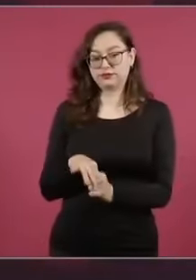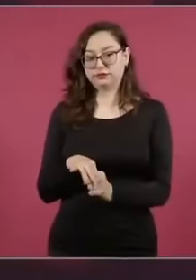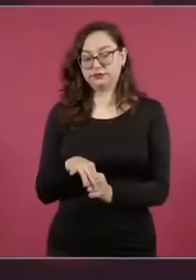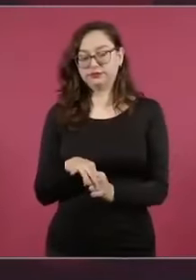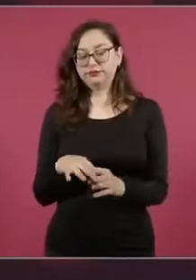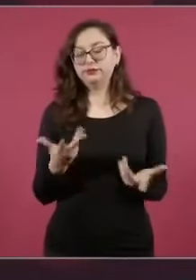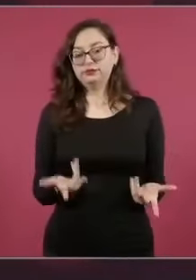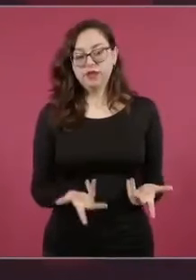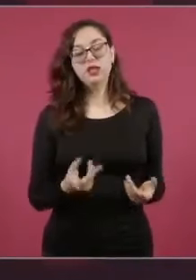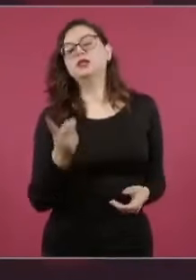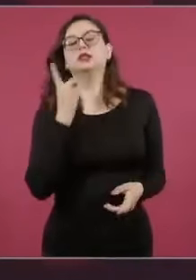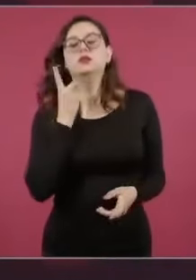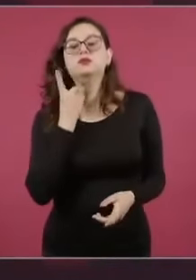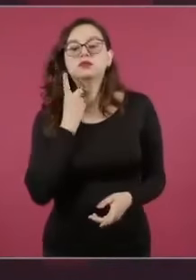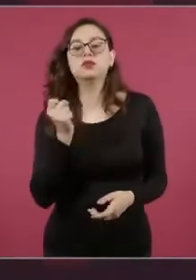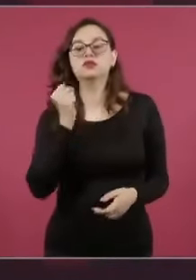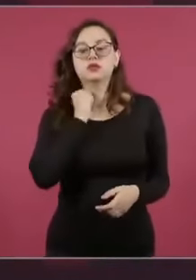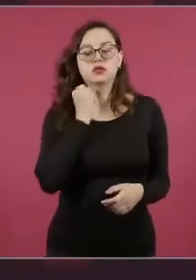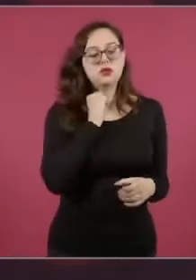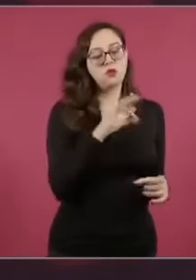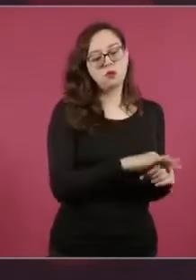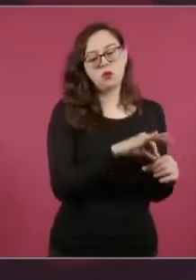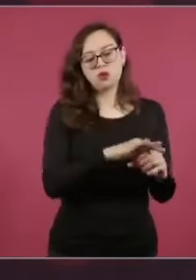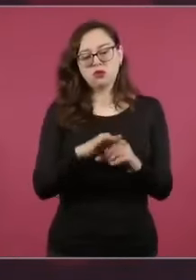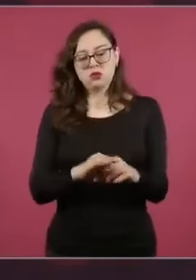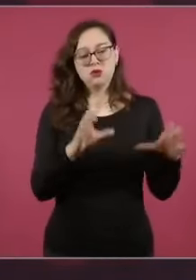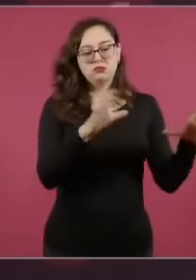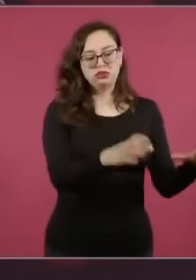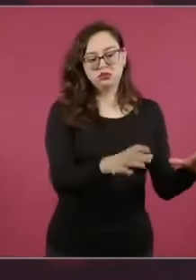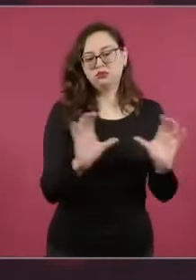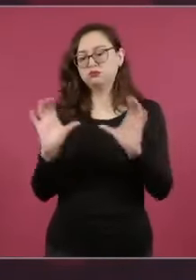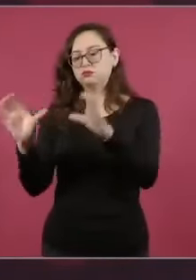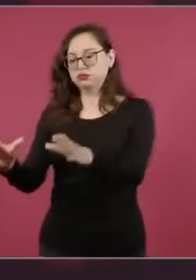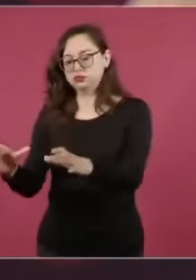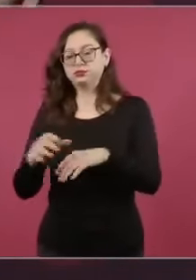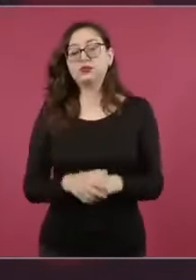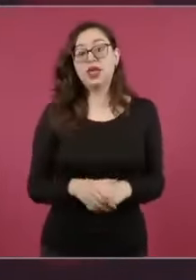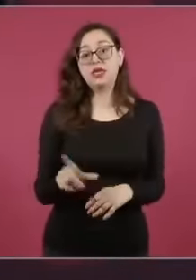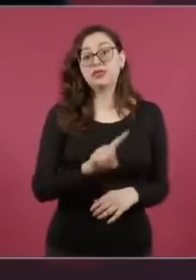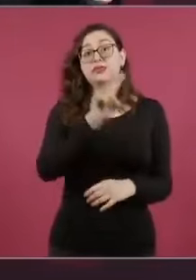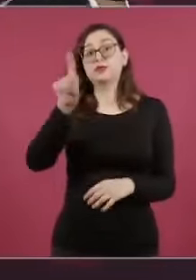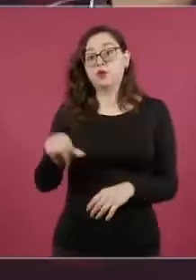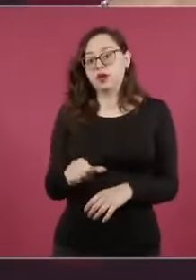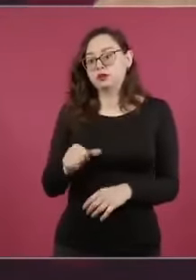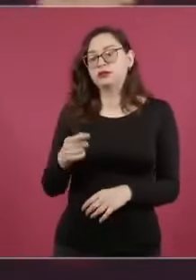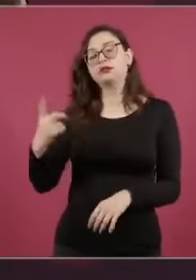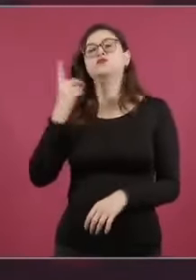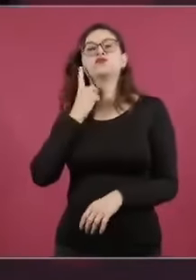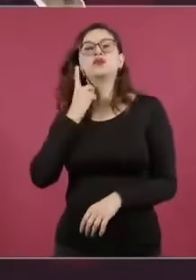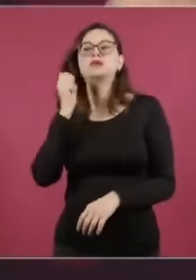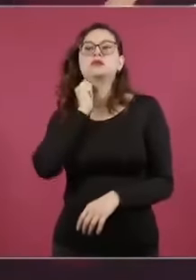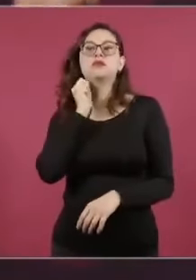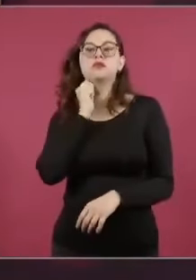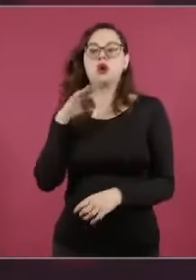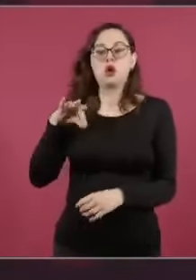locos en serio ellos quieren que sea por partido y no por coalición aunque presentaron al mismo candidato y aunque